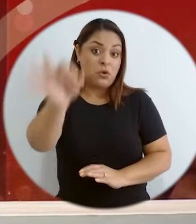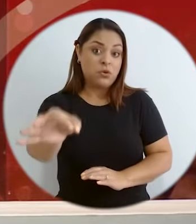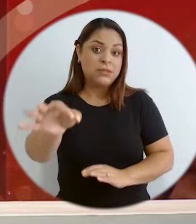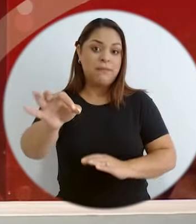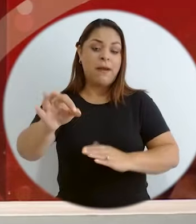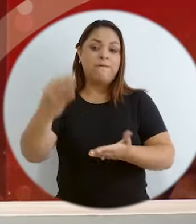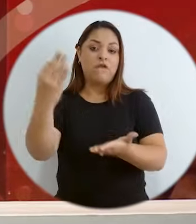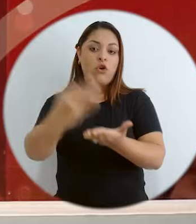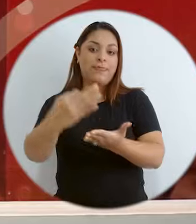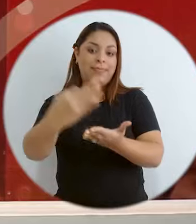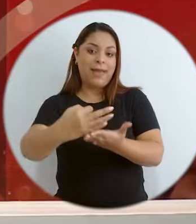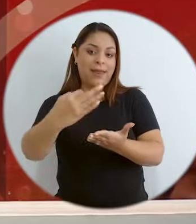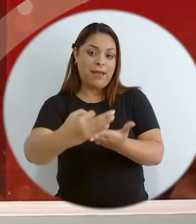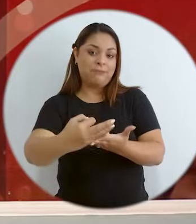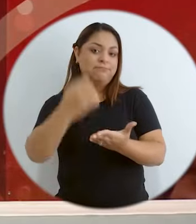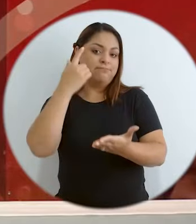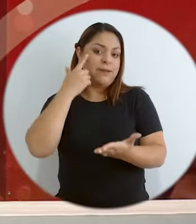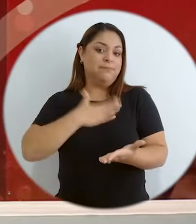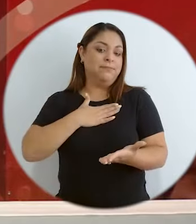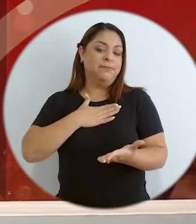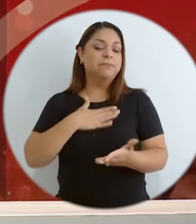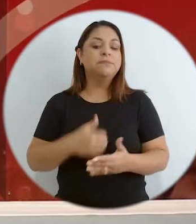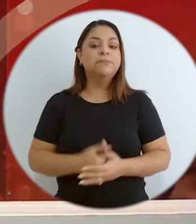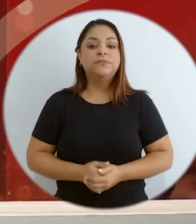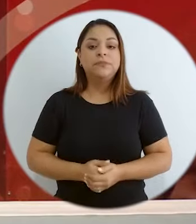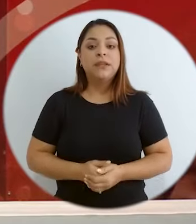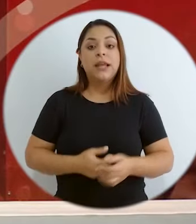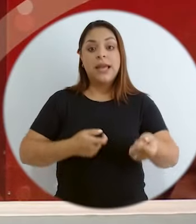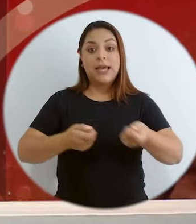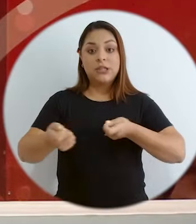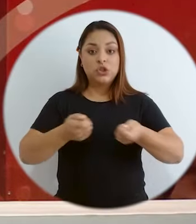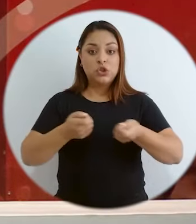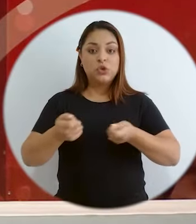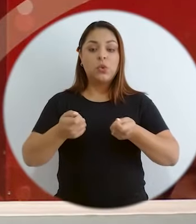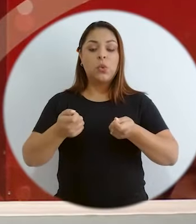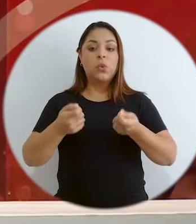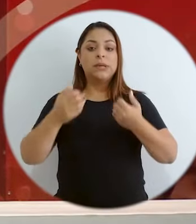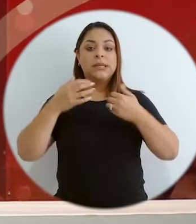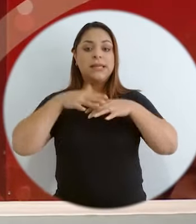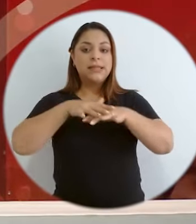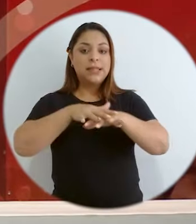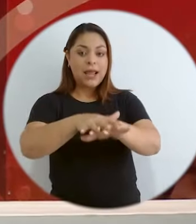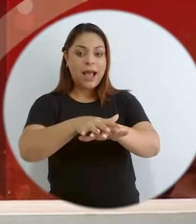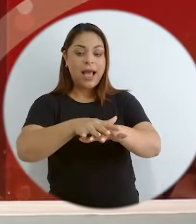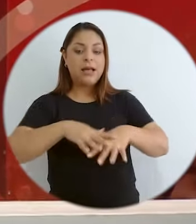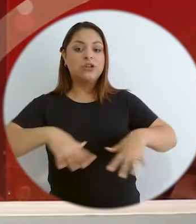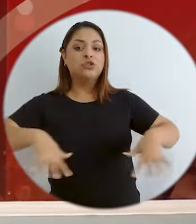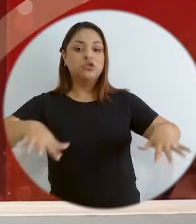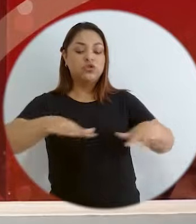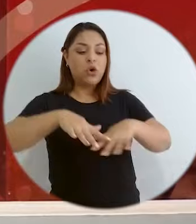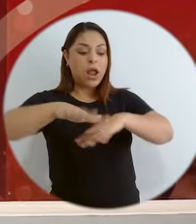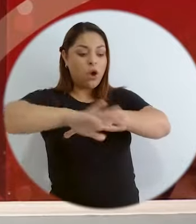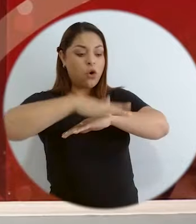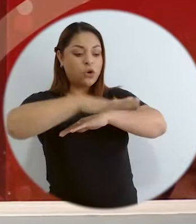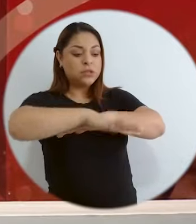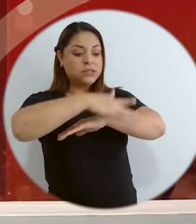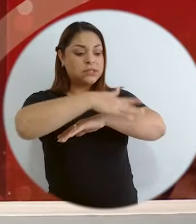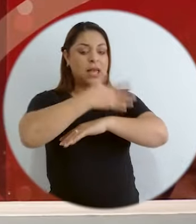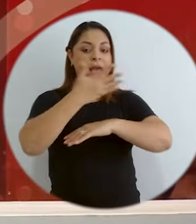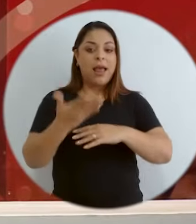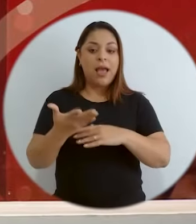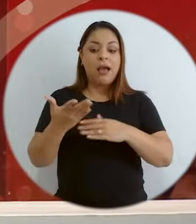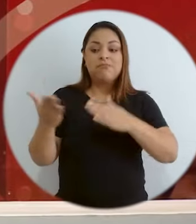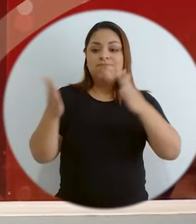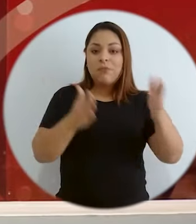por ejemplo, que es la próxima frontera, mi criterio, el tema de la gestión integrada de la zona